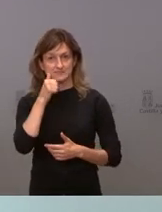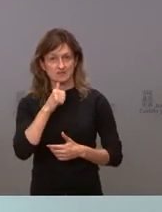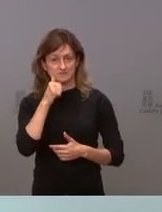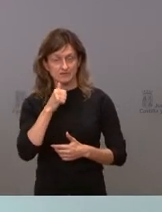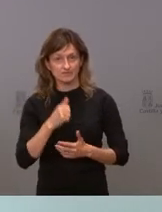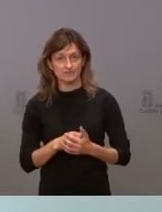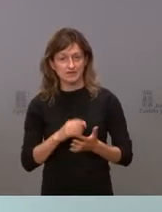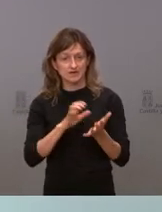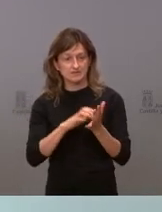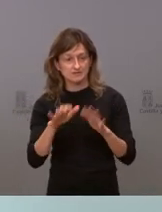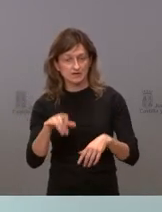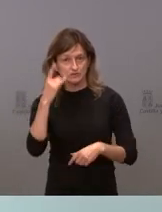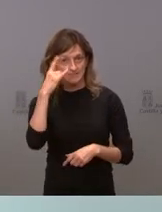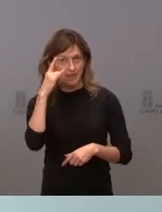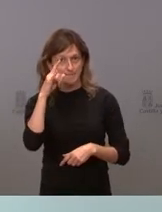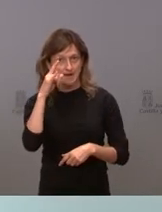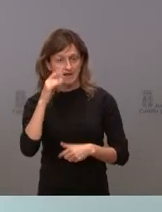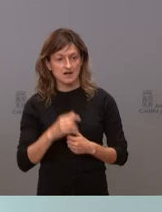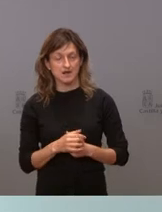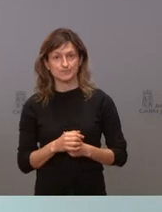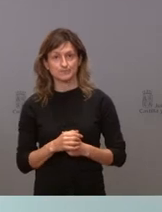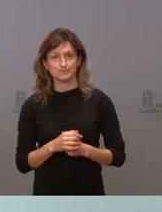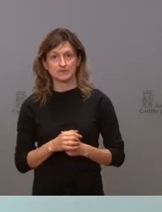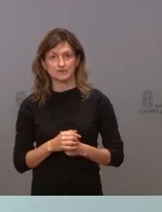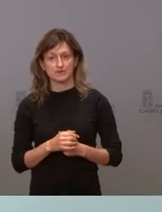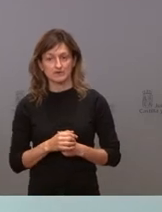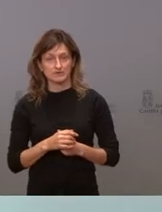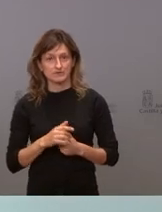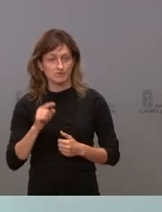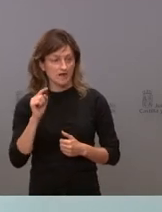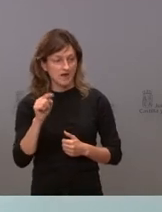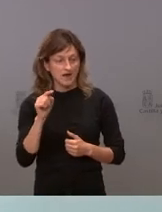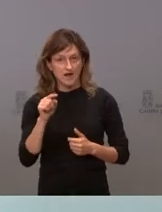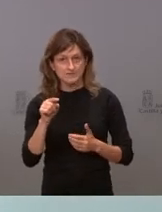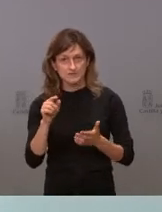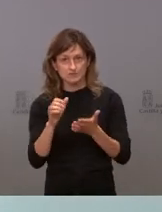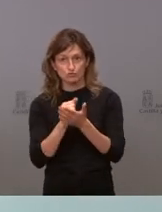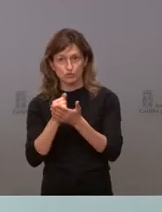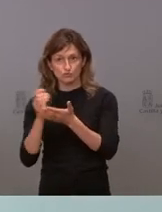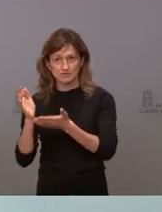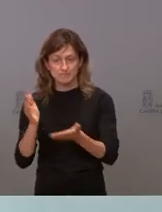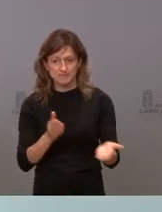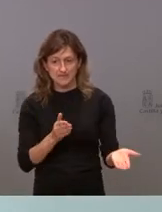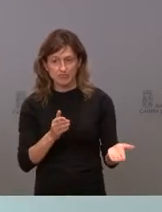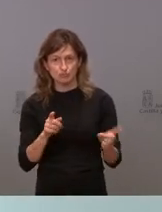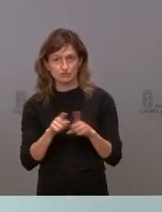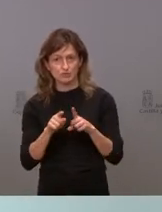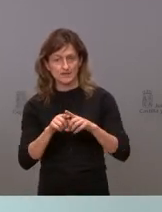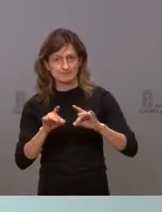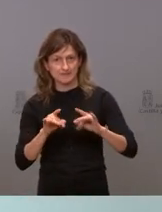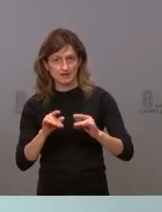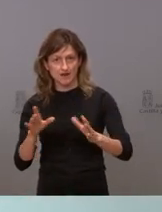Castilla y León y en Salamanca concretamente pues vamos a acoger a todos los invitados como hacemos en esta tierra